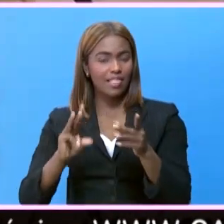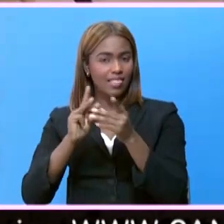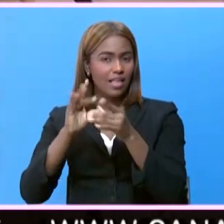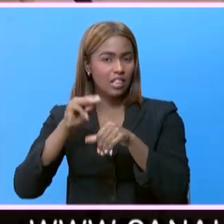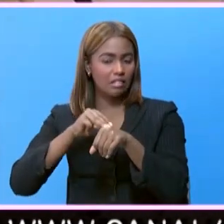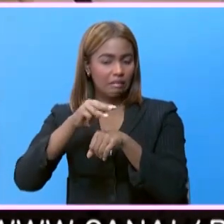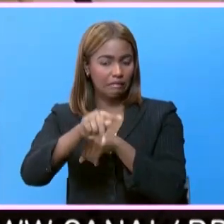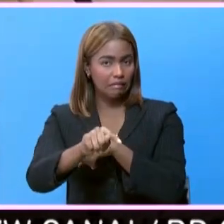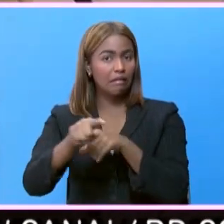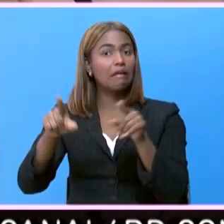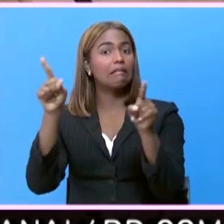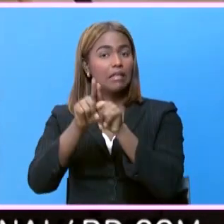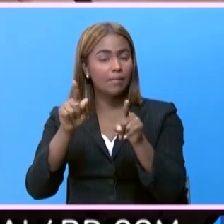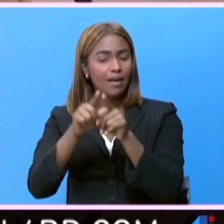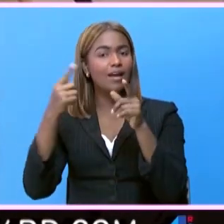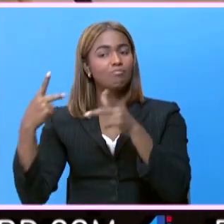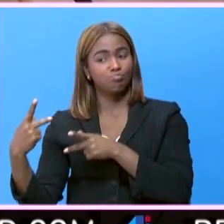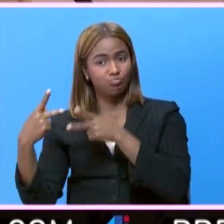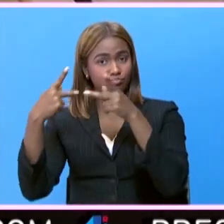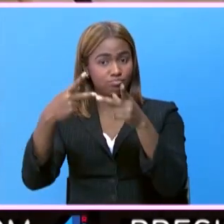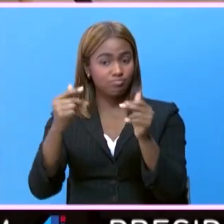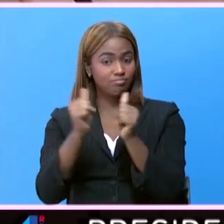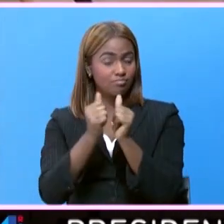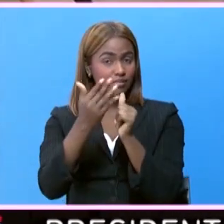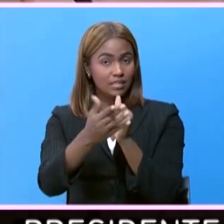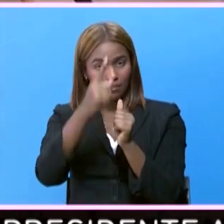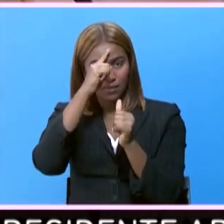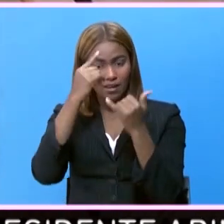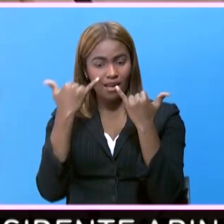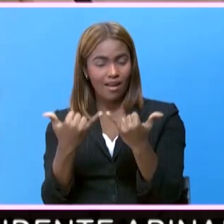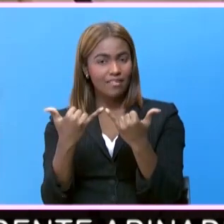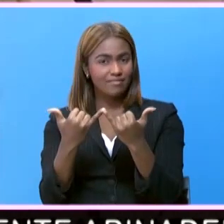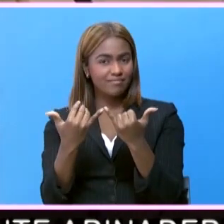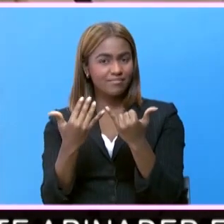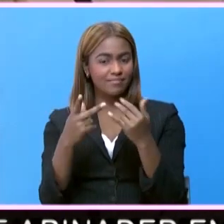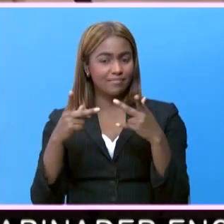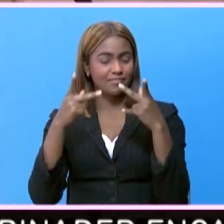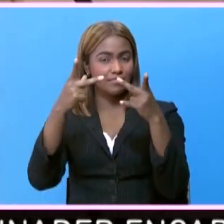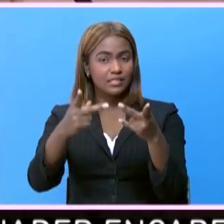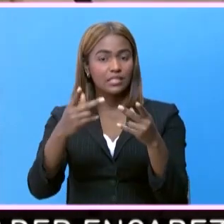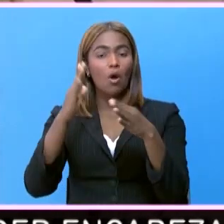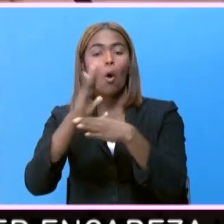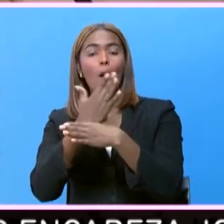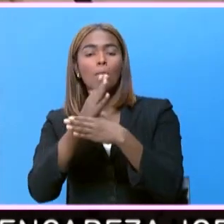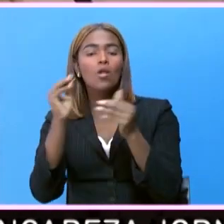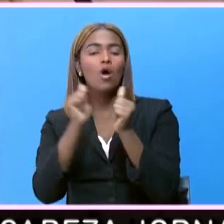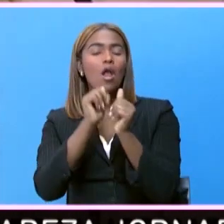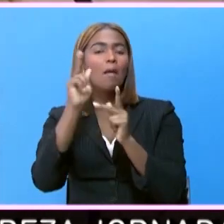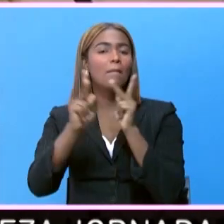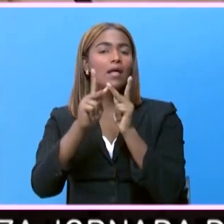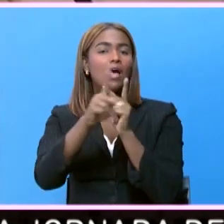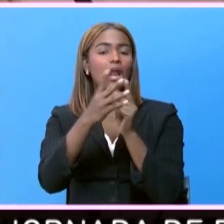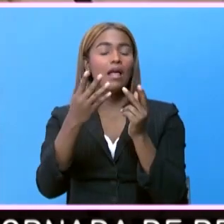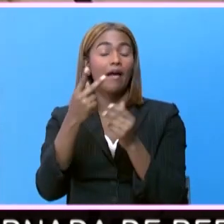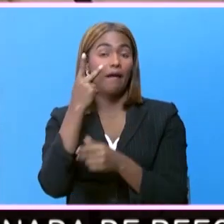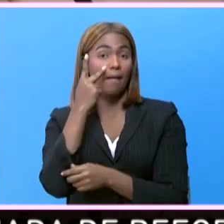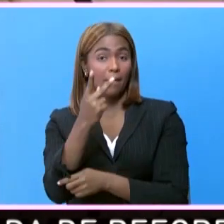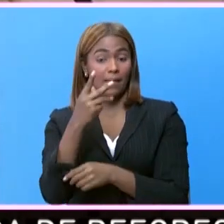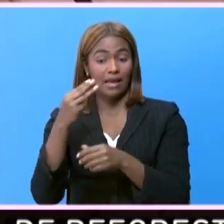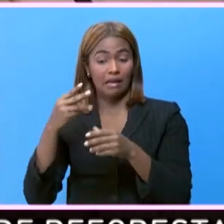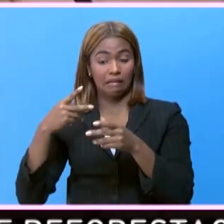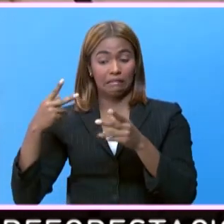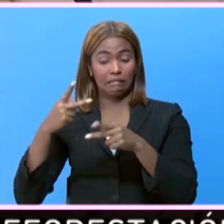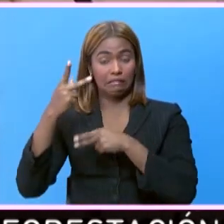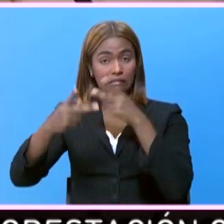Turismo, quien también hizo acto de presencia en esta actividad, compartió con los presentes las cifras de que el turismo